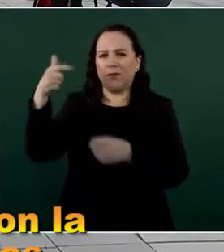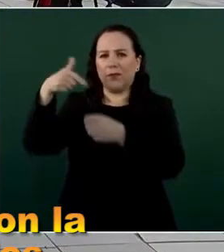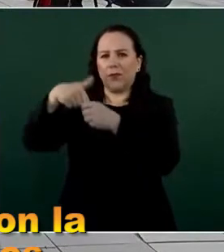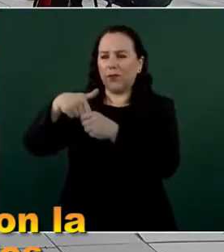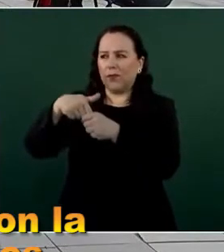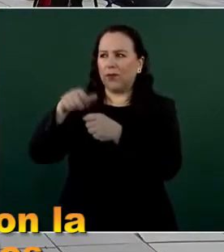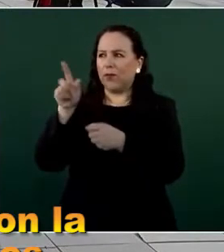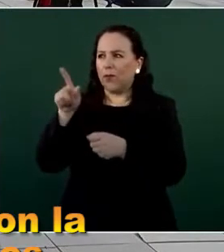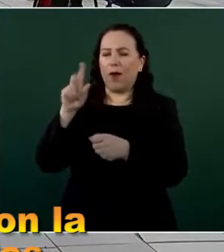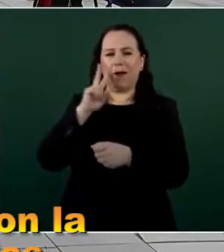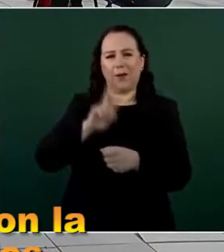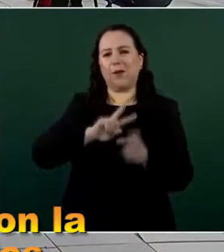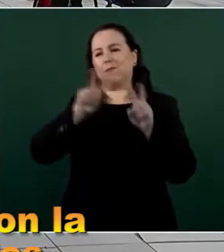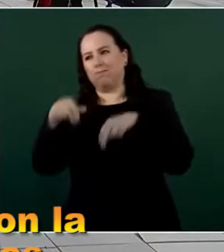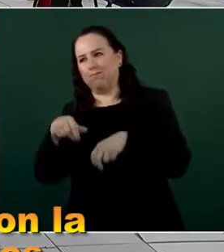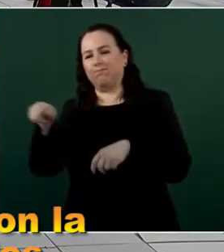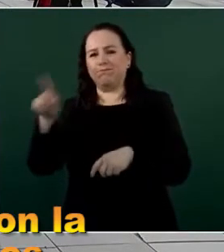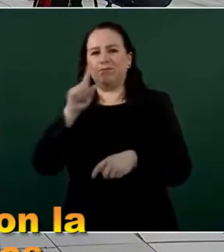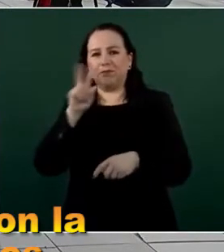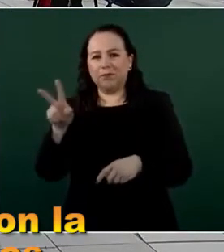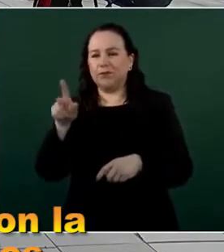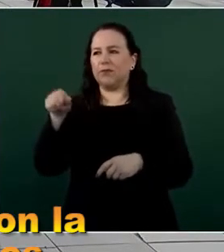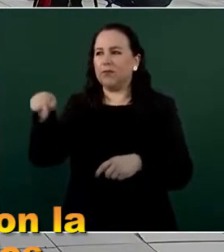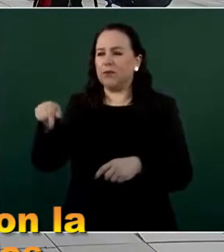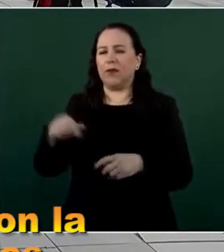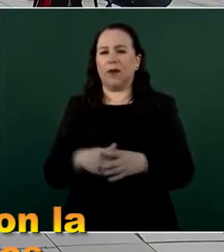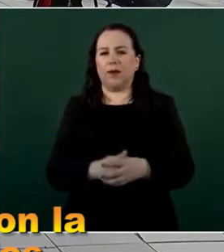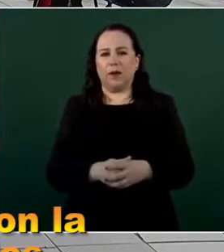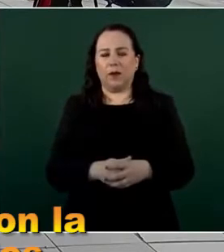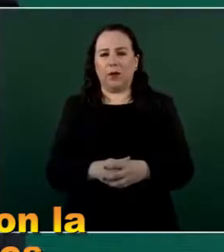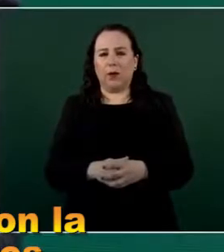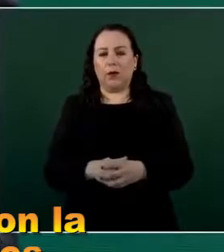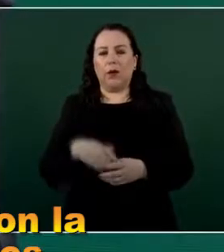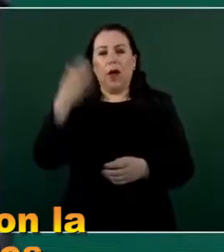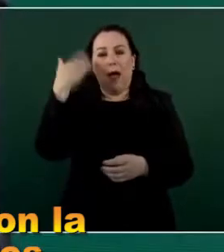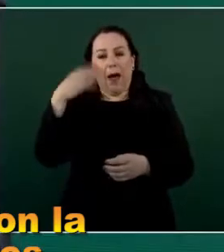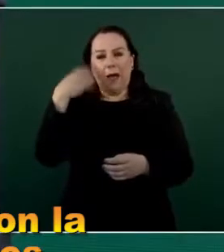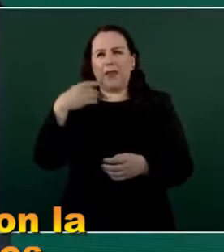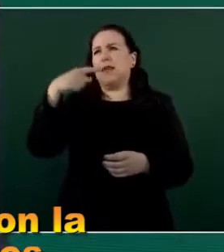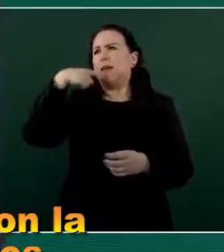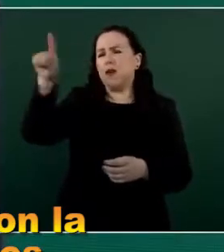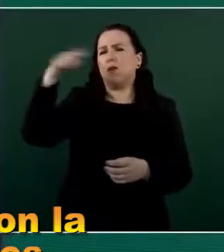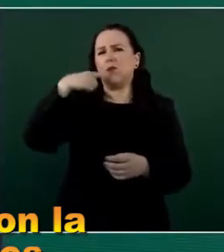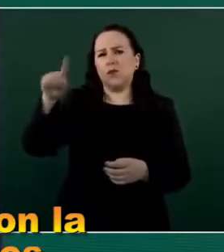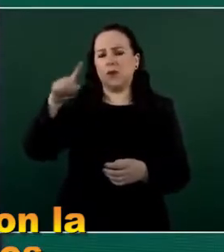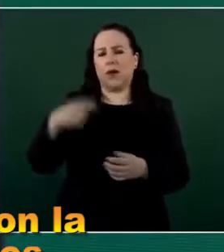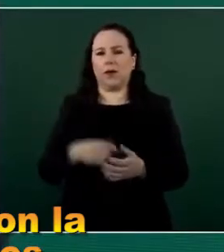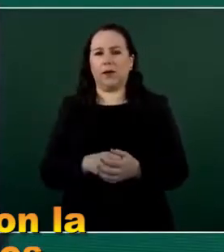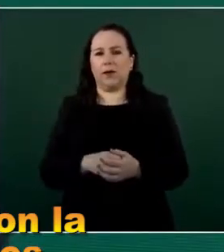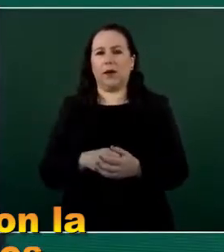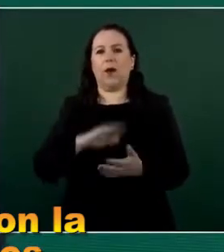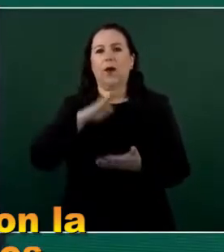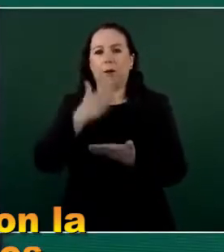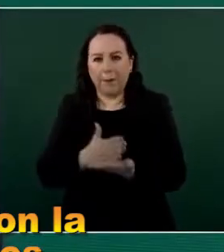no haya afectaciones. Hay que decir que la frontera está abierta, no del todo, pero nunca se ha cerrado por completo.